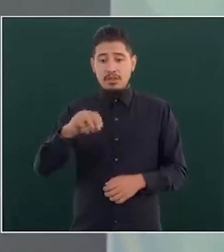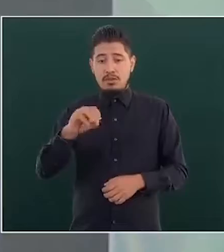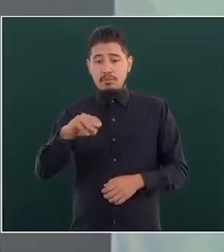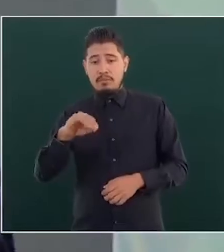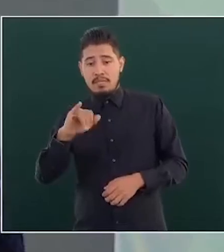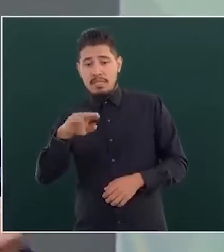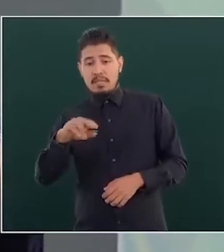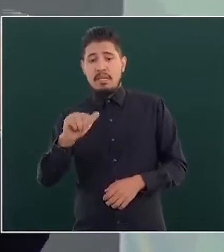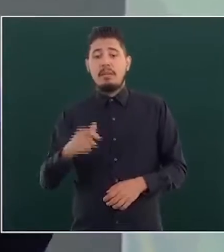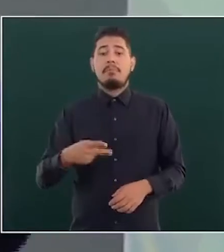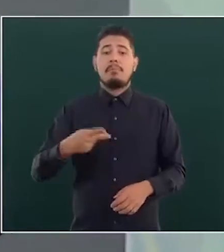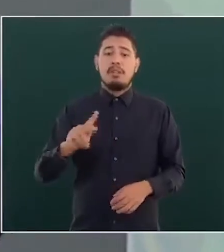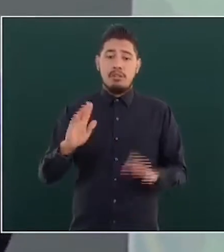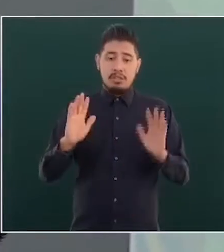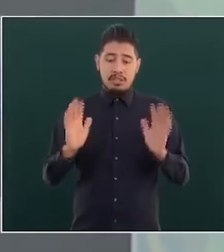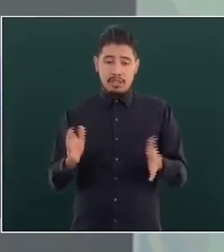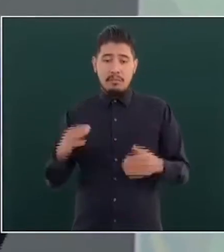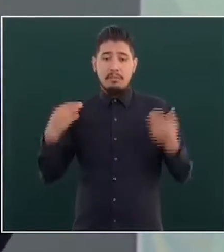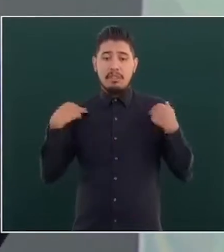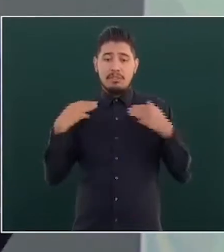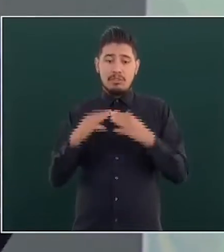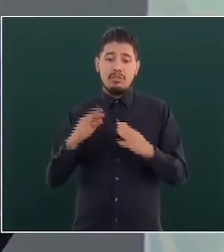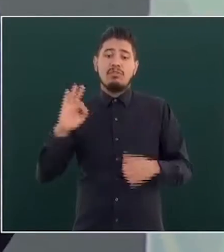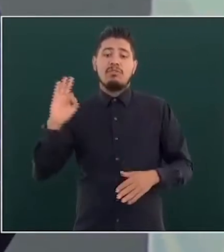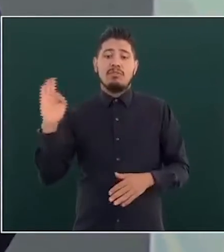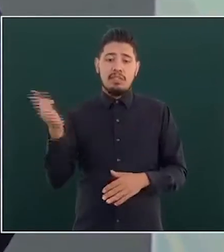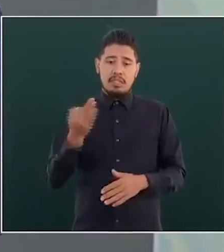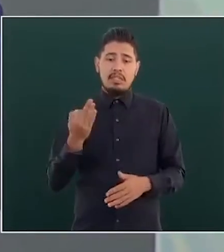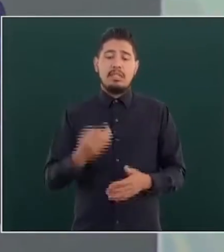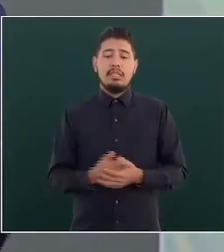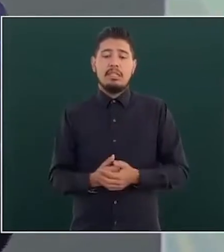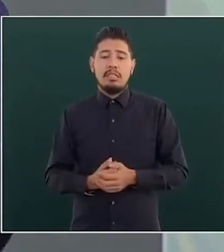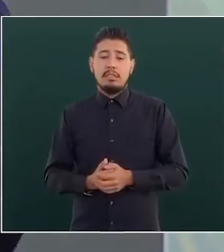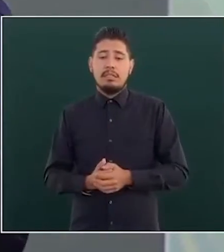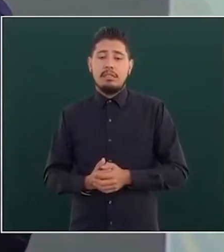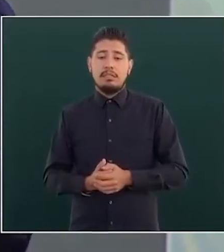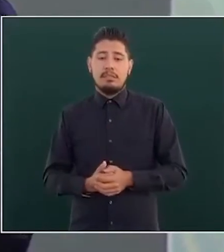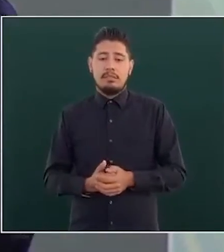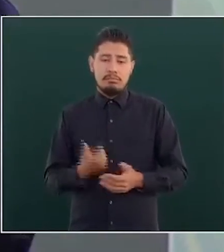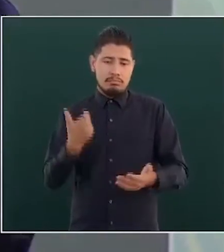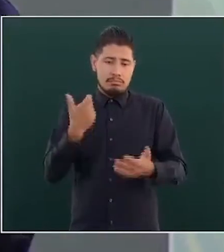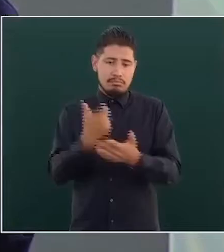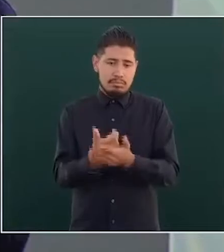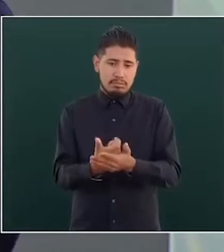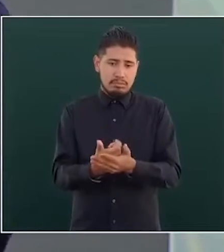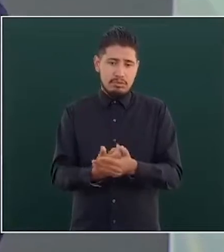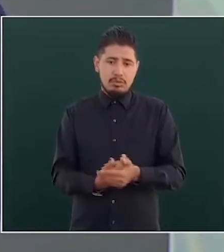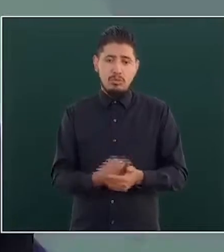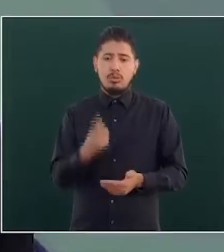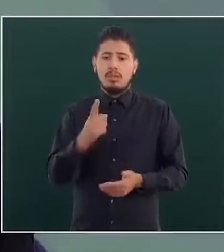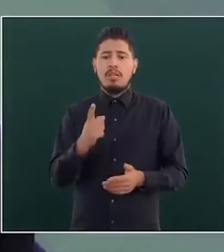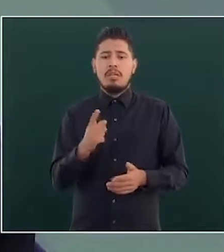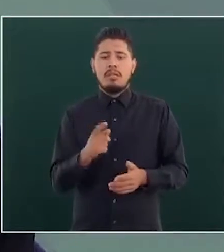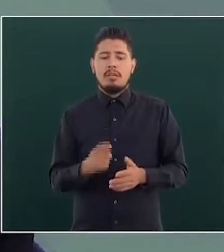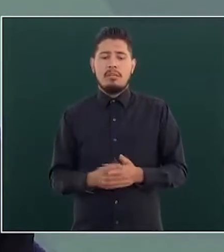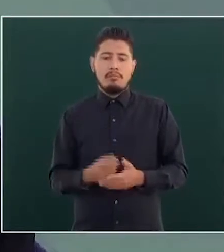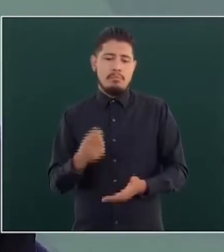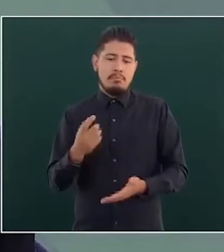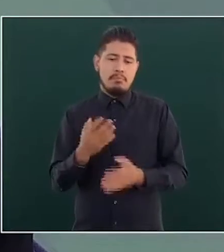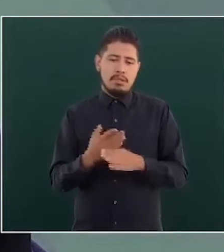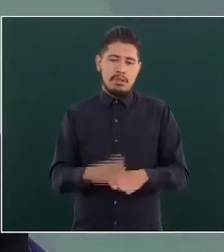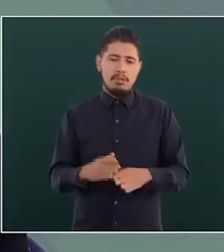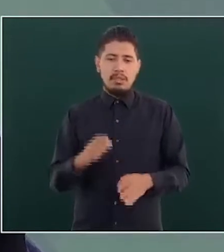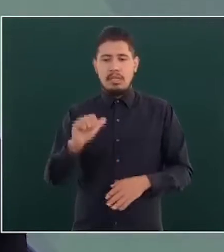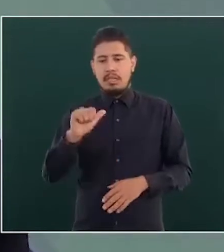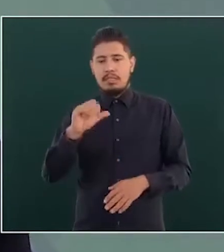pero ya los maestros federales cobran en una nómina que maneja la